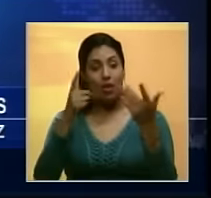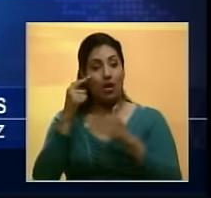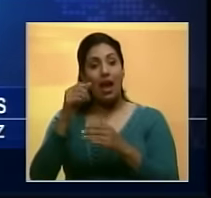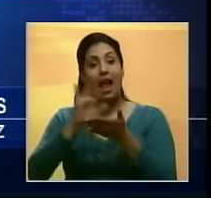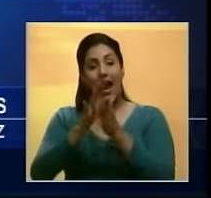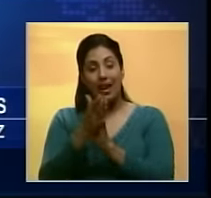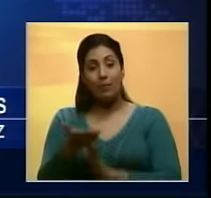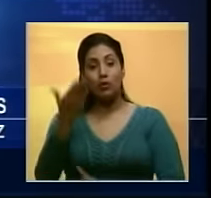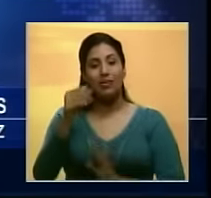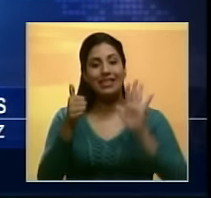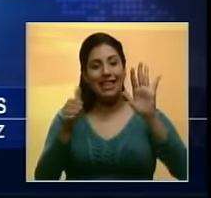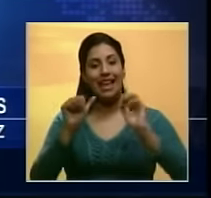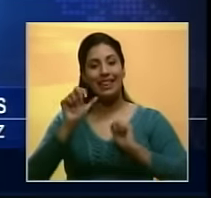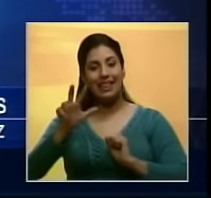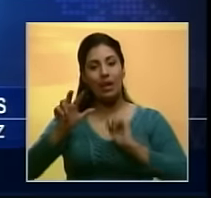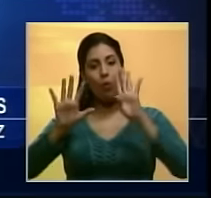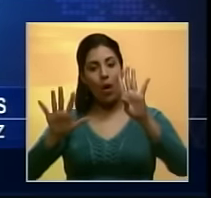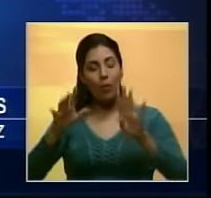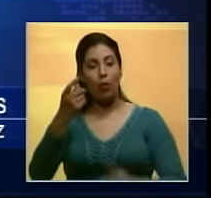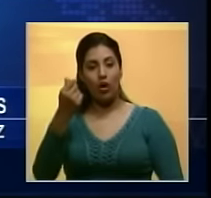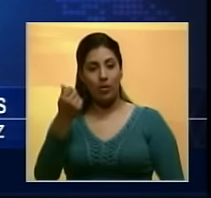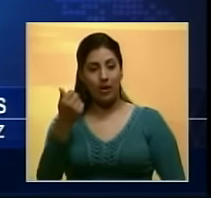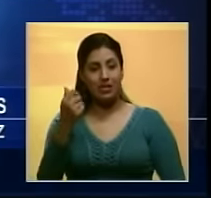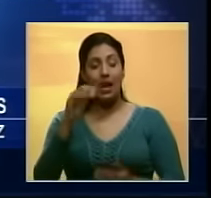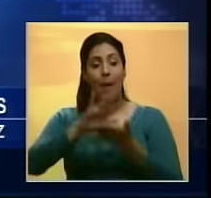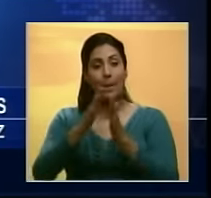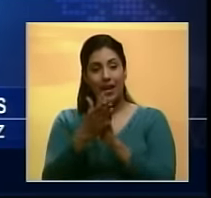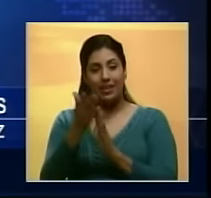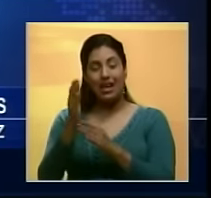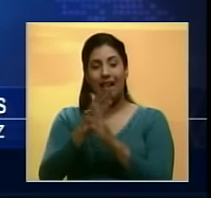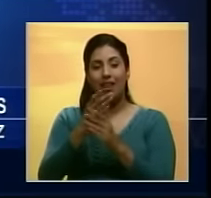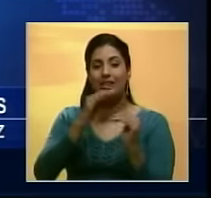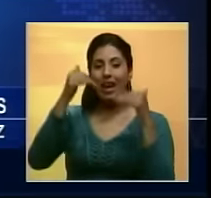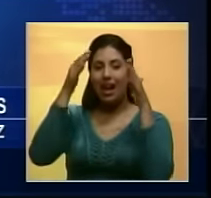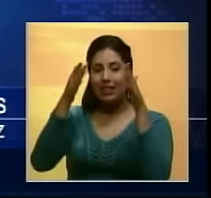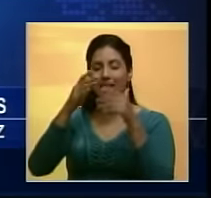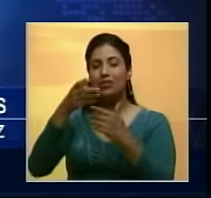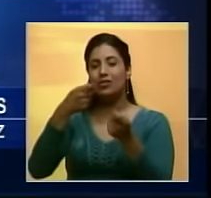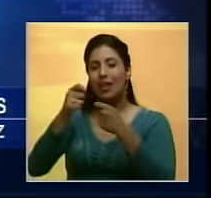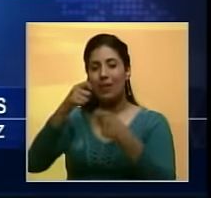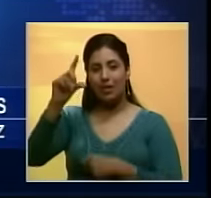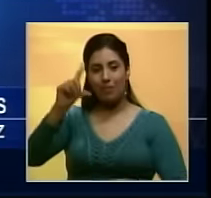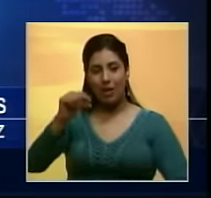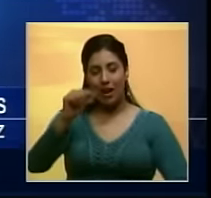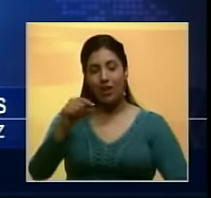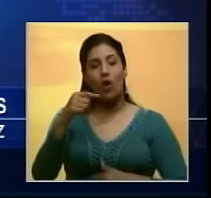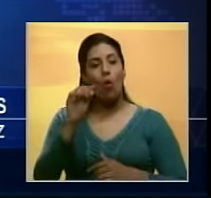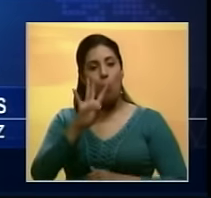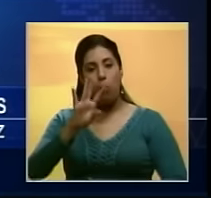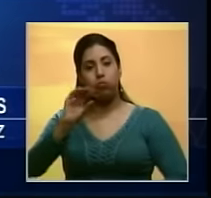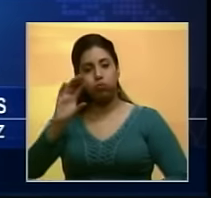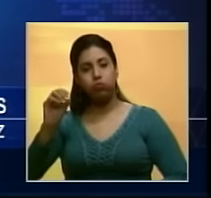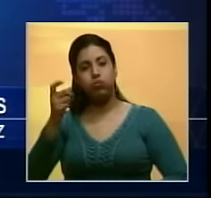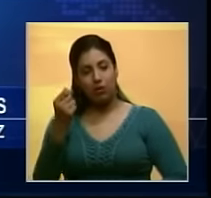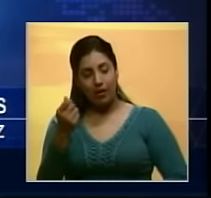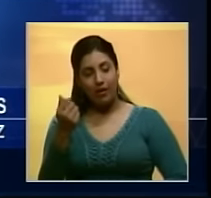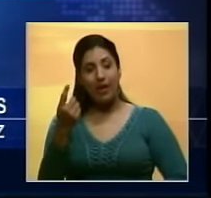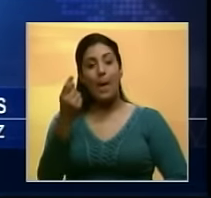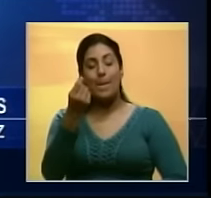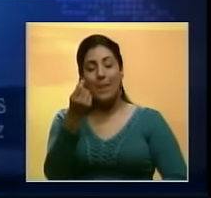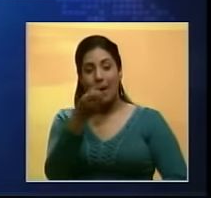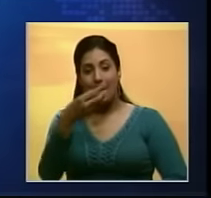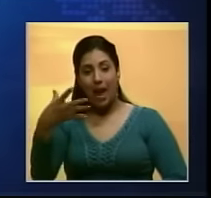precocida costará 639 bolívares. Harina de maíz precocida dirigida a la red pública de distribución costará 400 bolívares.